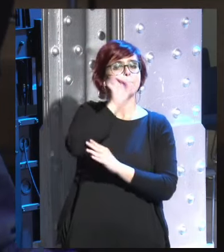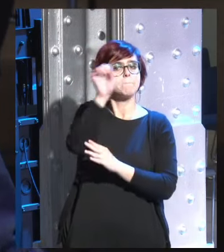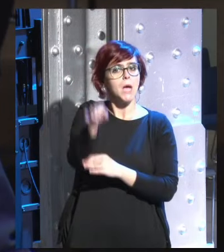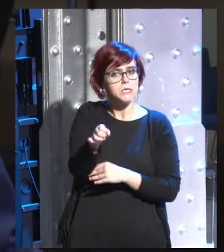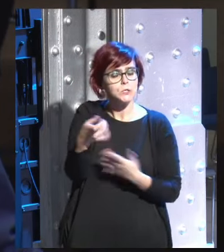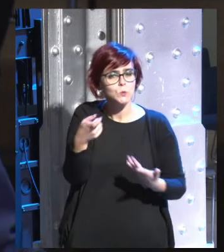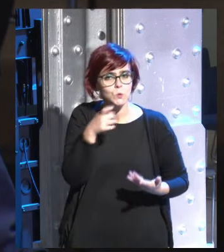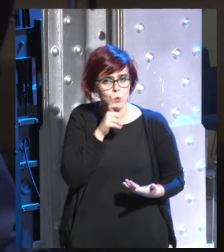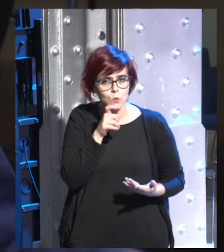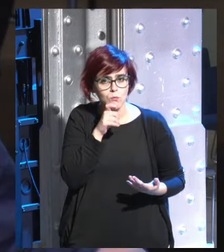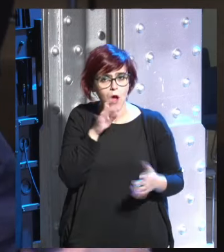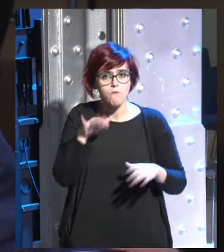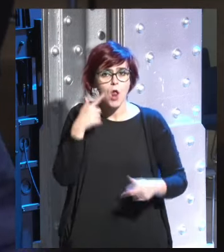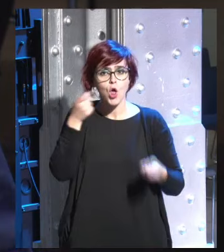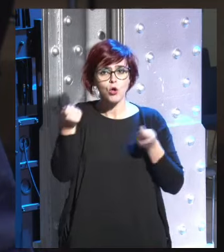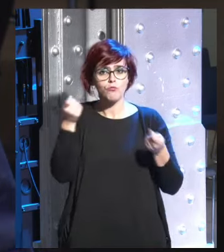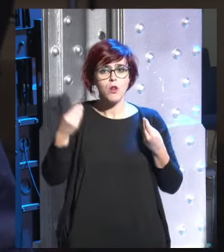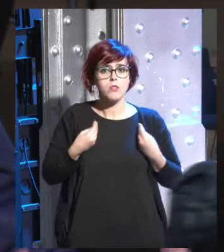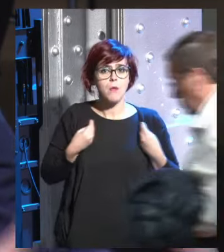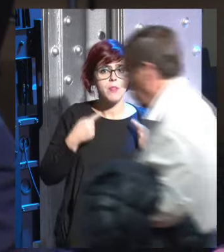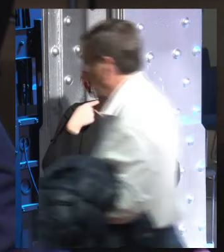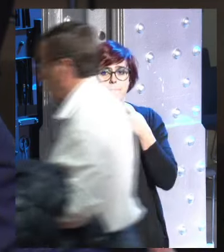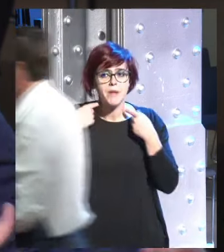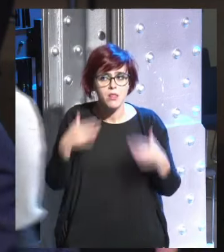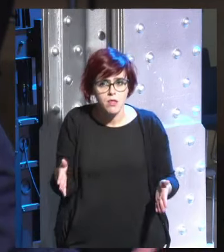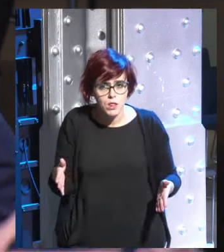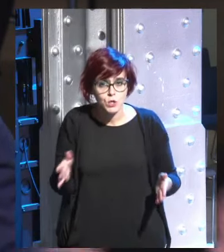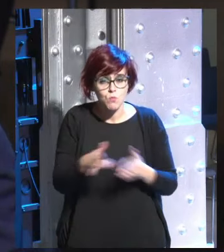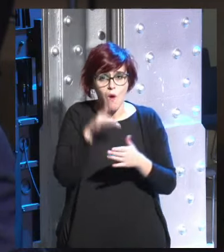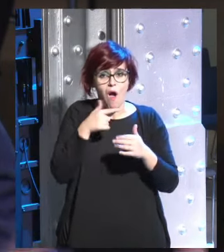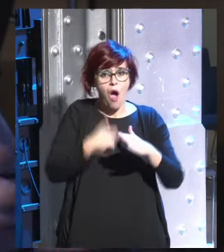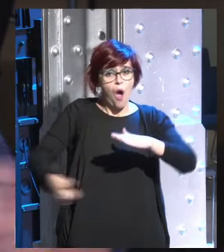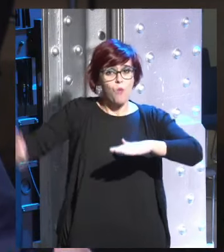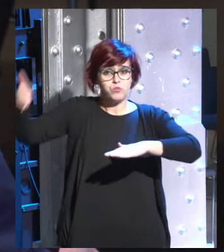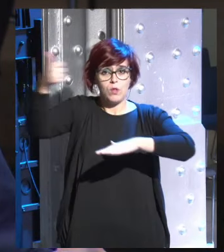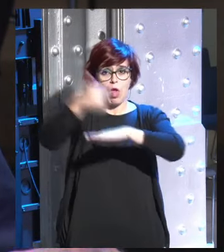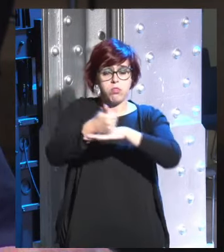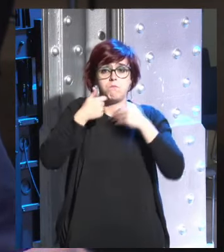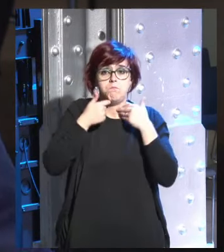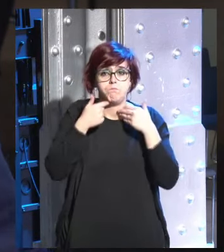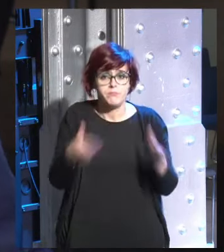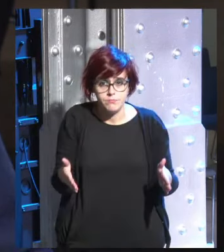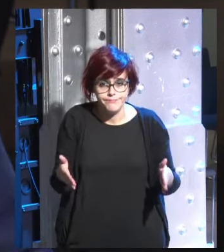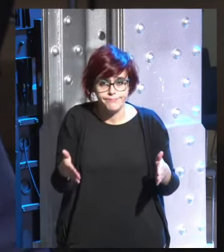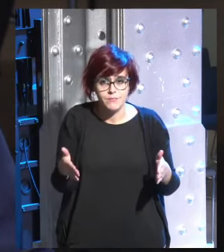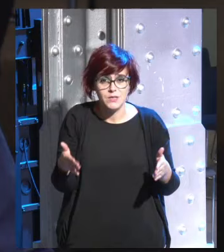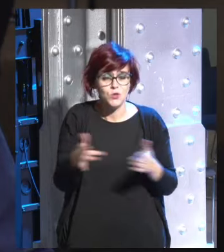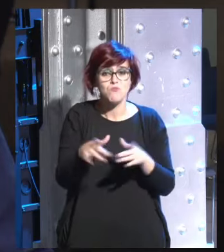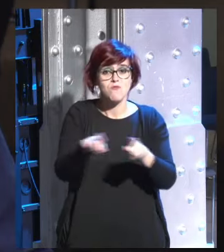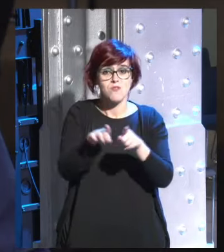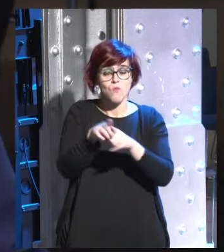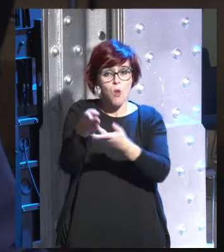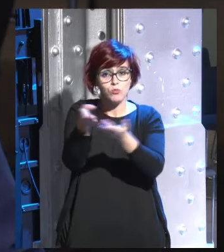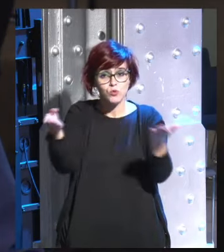perderemos el control de nuestra vida perderemos la autoridad la autoridad irá de